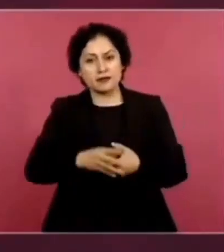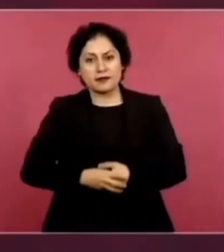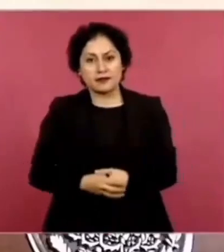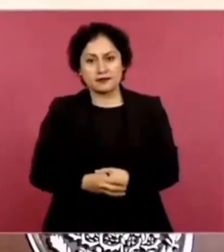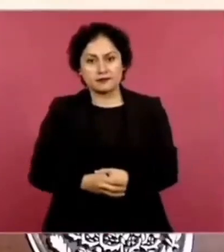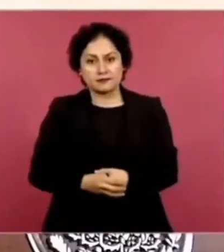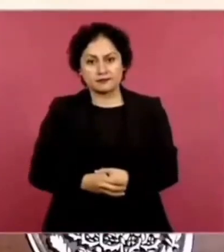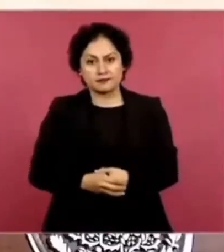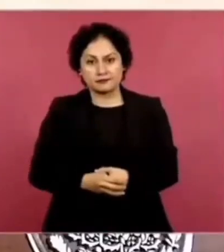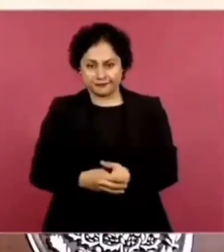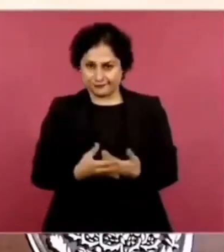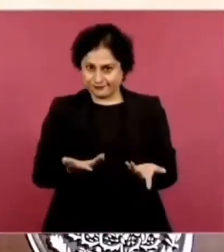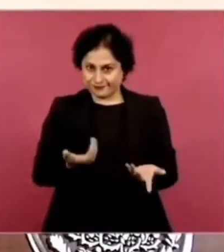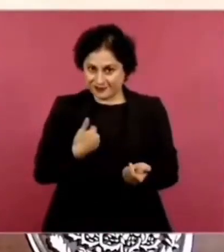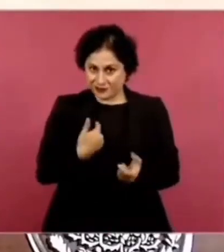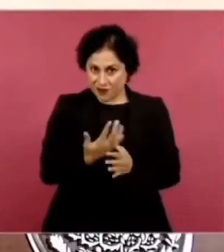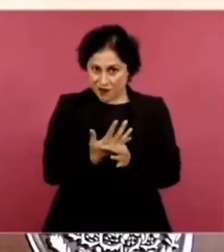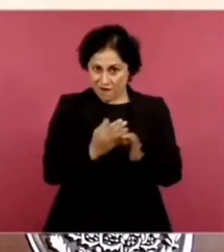de siempre.